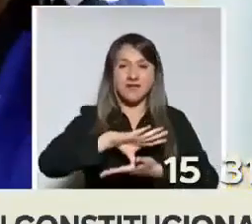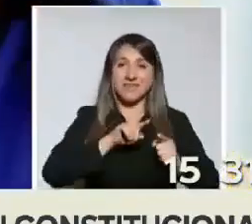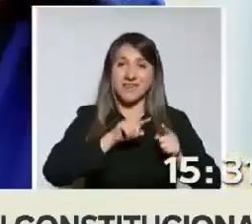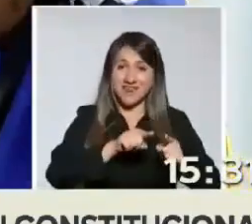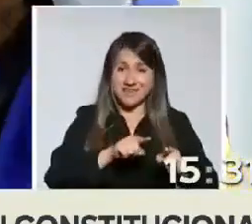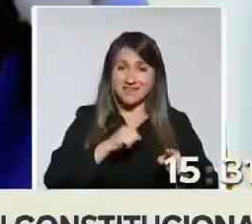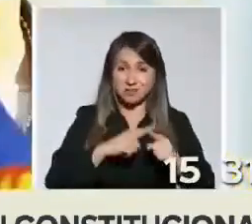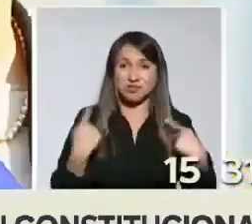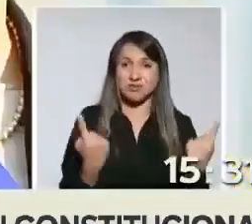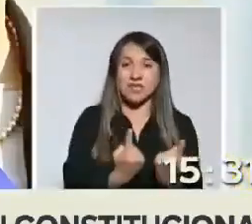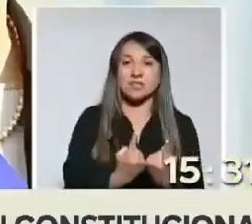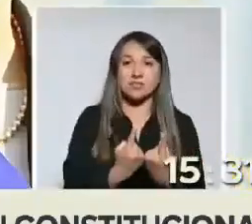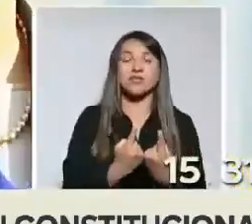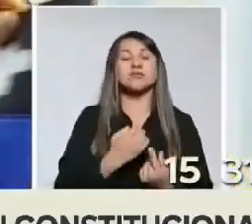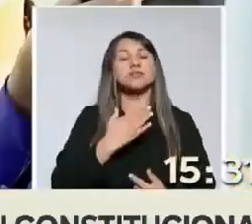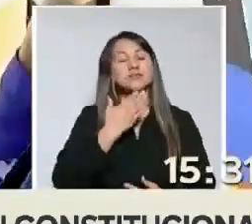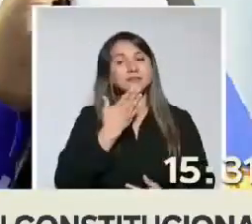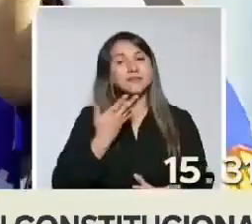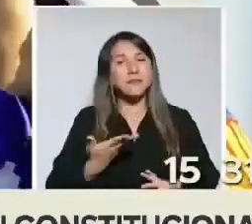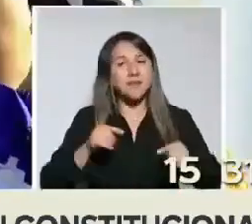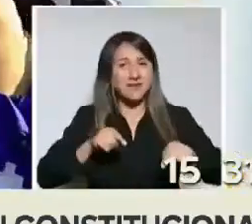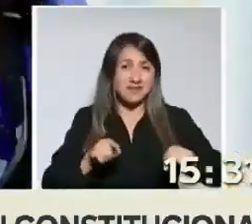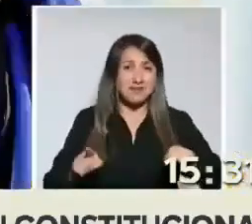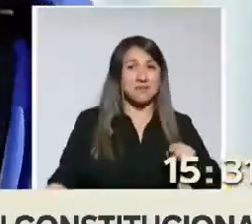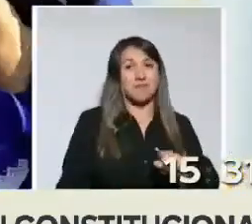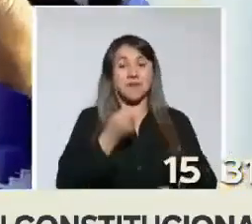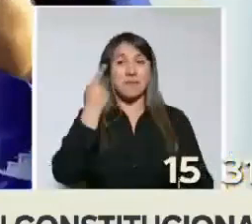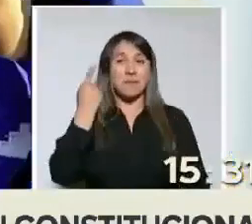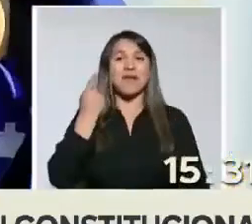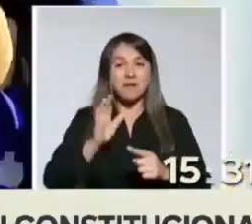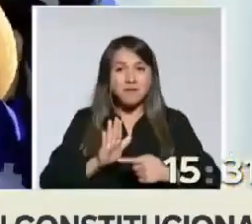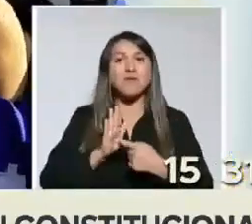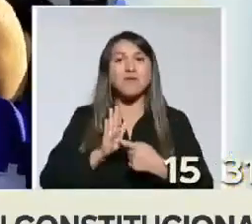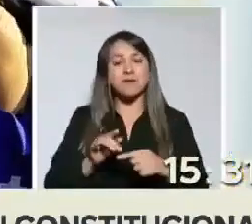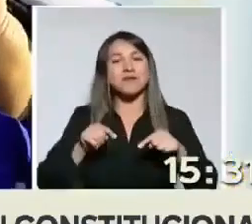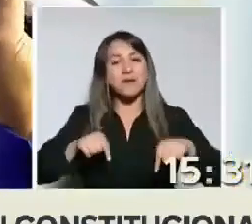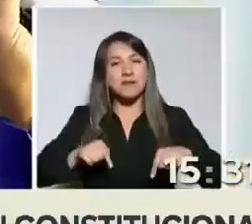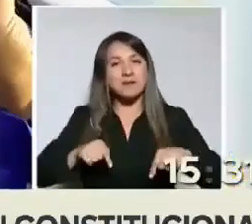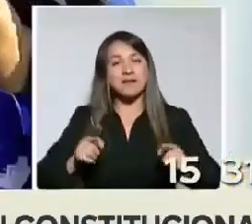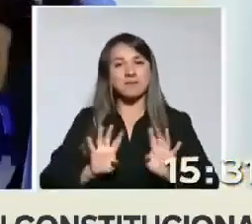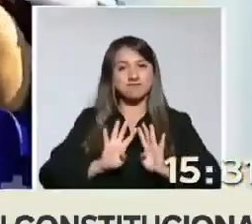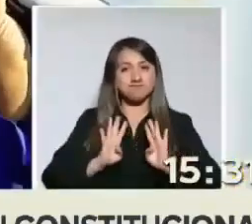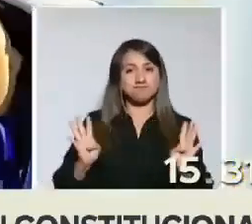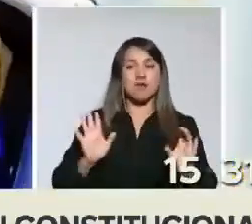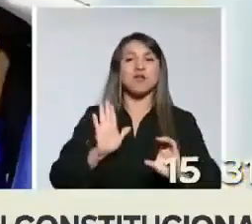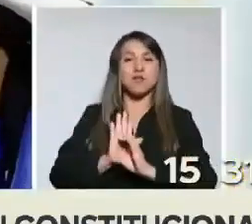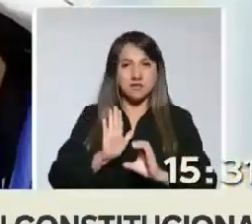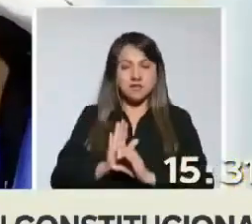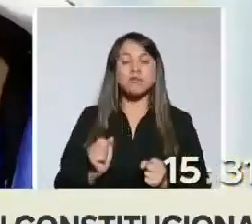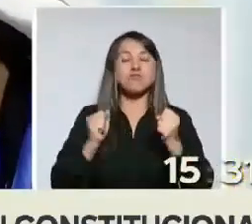contexto, Pula Mien, esta es la primera muestra de que esta convención va a ser